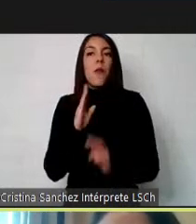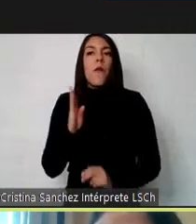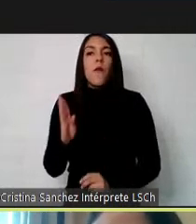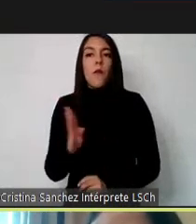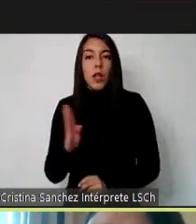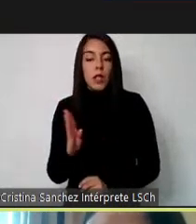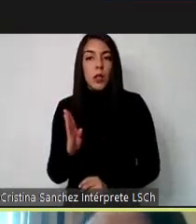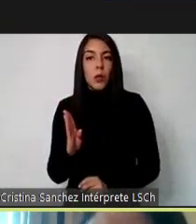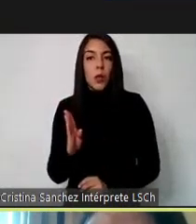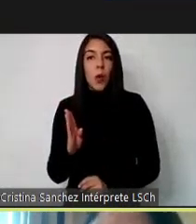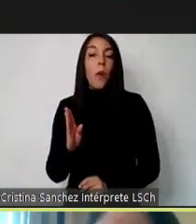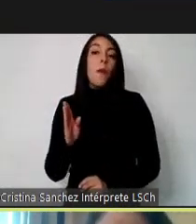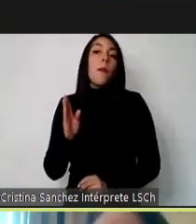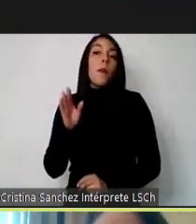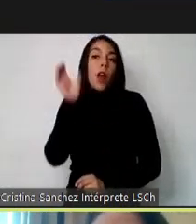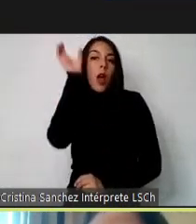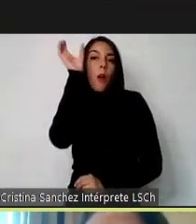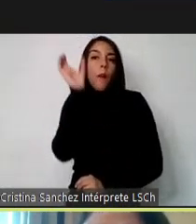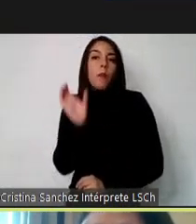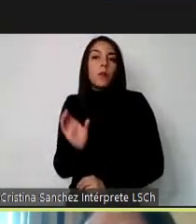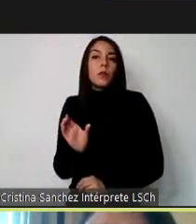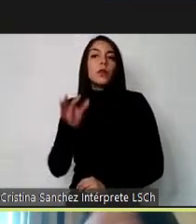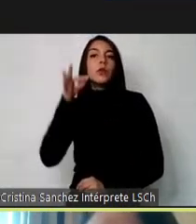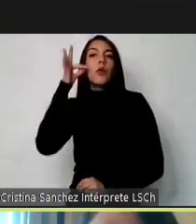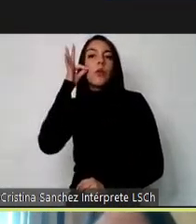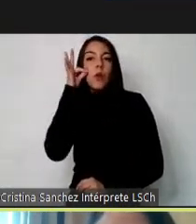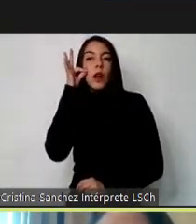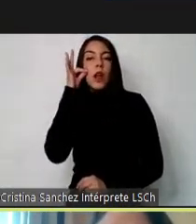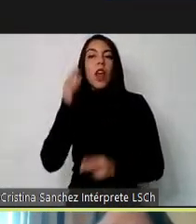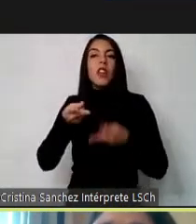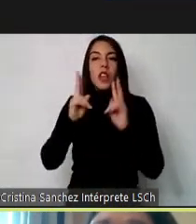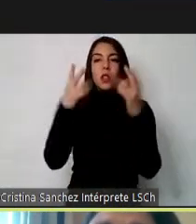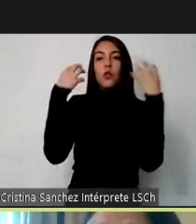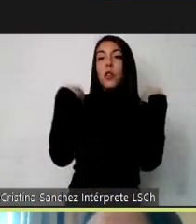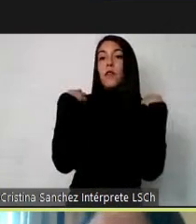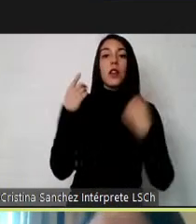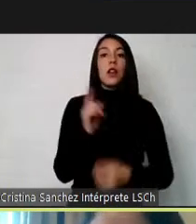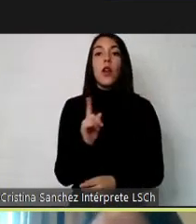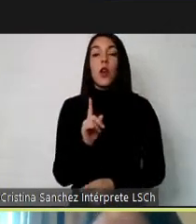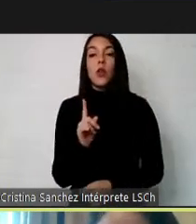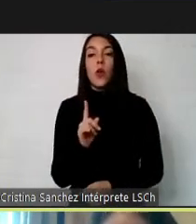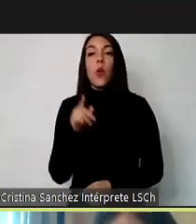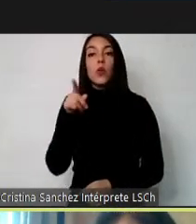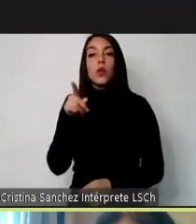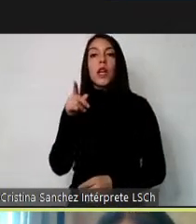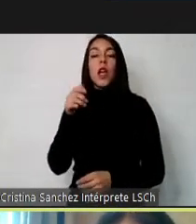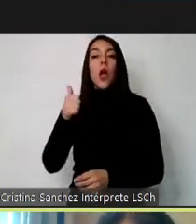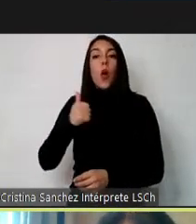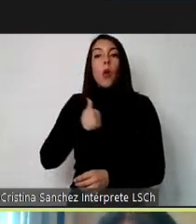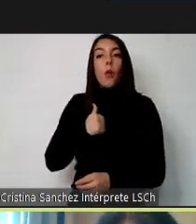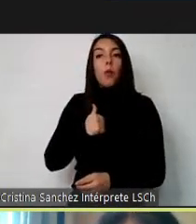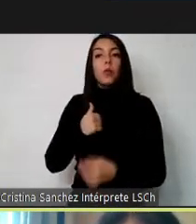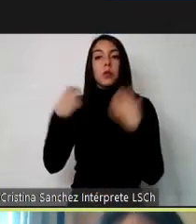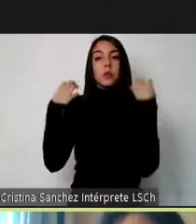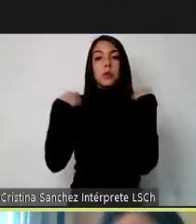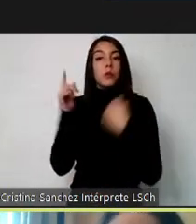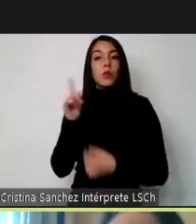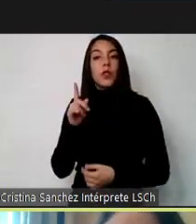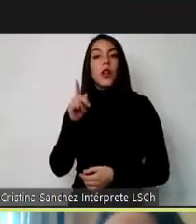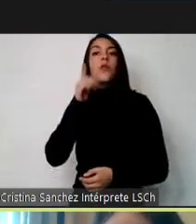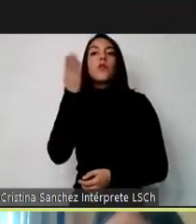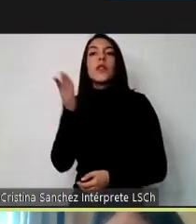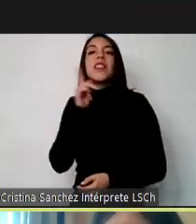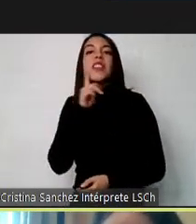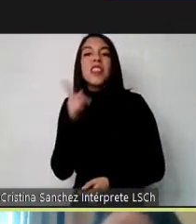por el hecho de ser un ser humano. Así que cuando hablan de derechos y deberes, no. Aunque usted no cumpla los deberes, tiene derecho. Sí,